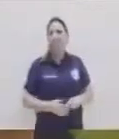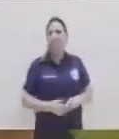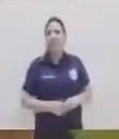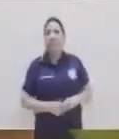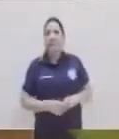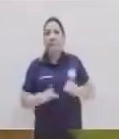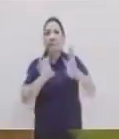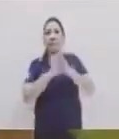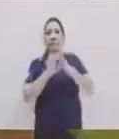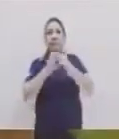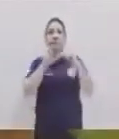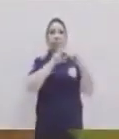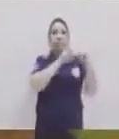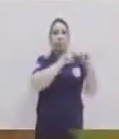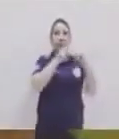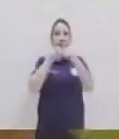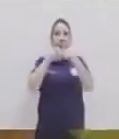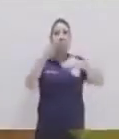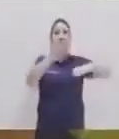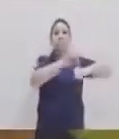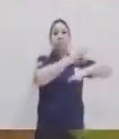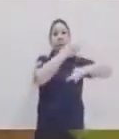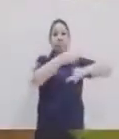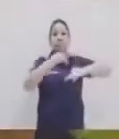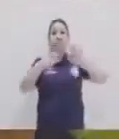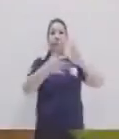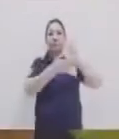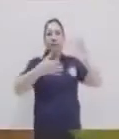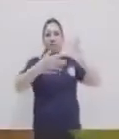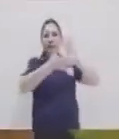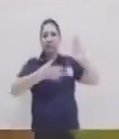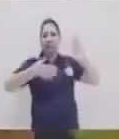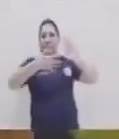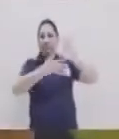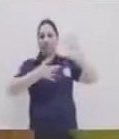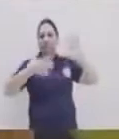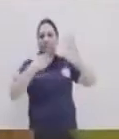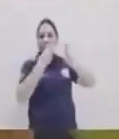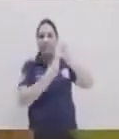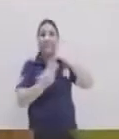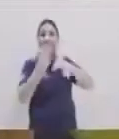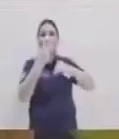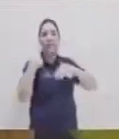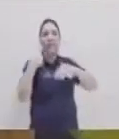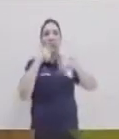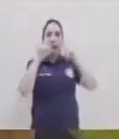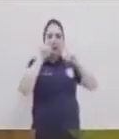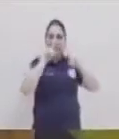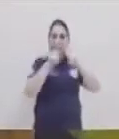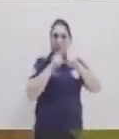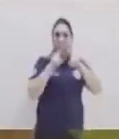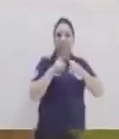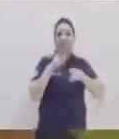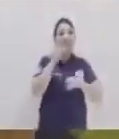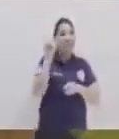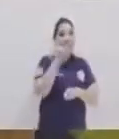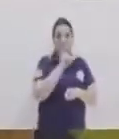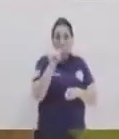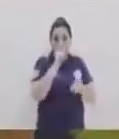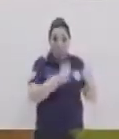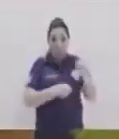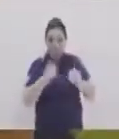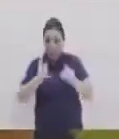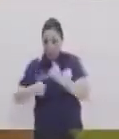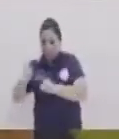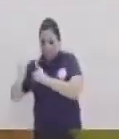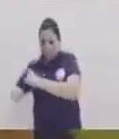decirlo, imaginémonos una orquesta, los violines, violas y celos. Sí. Que son tres voces distintas, ¿verdad? Los bajos